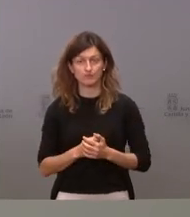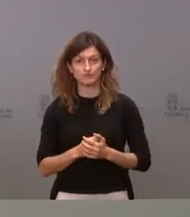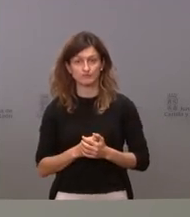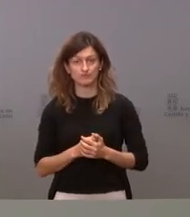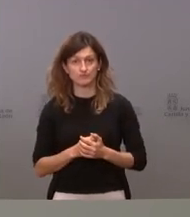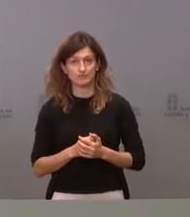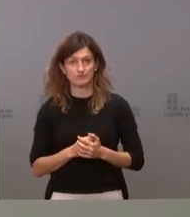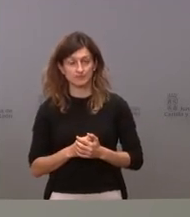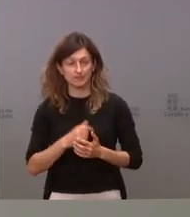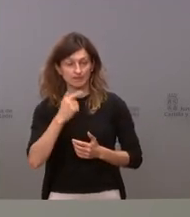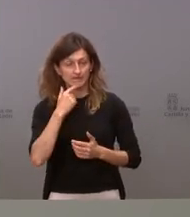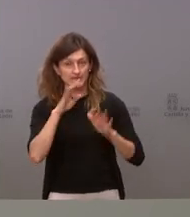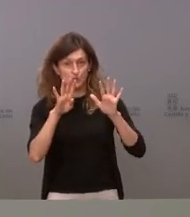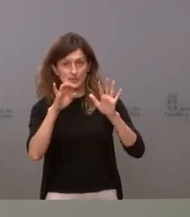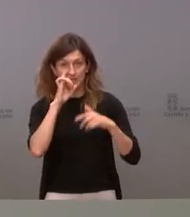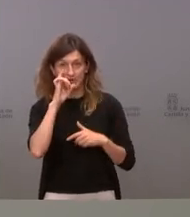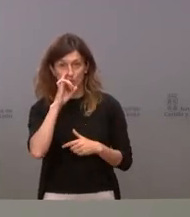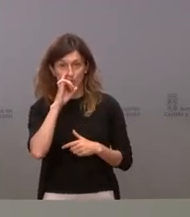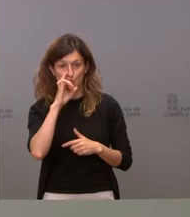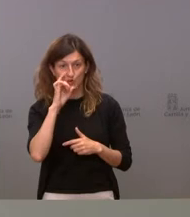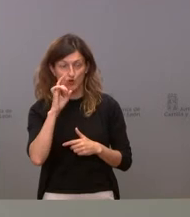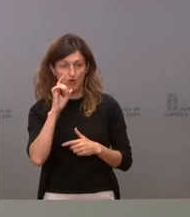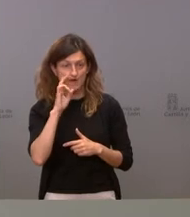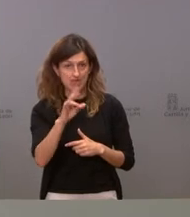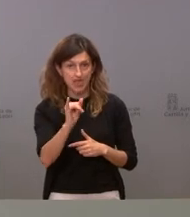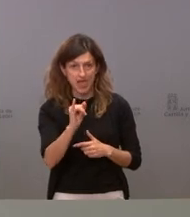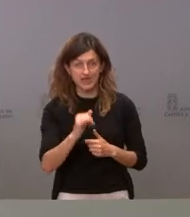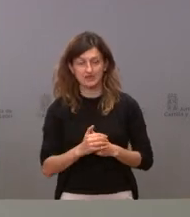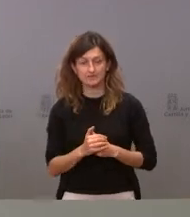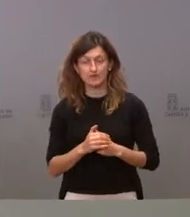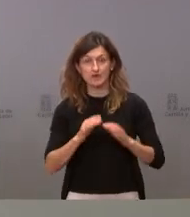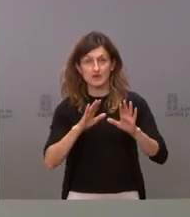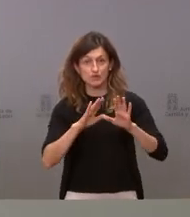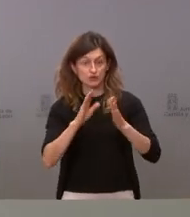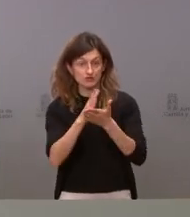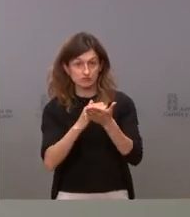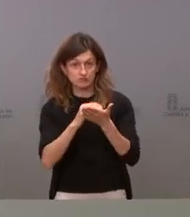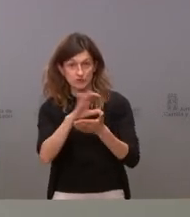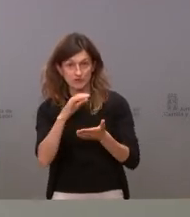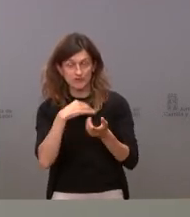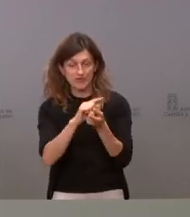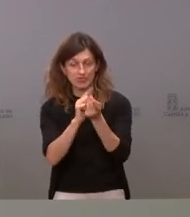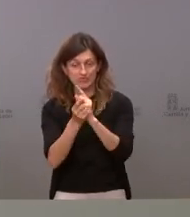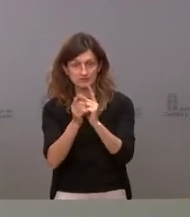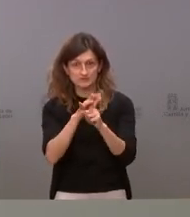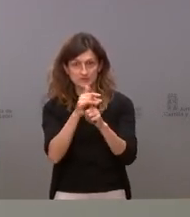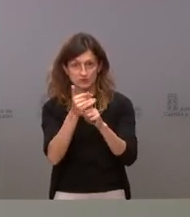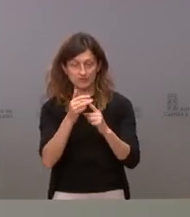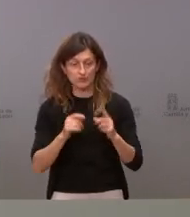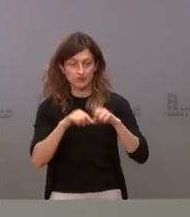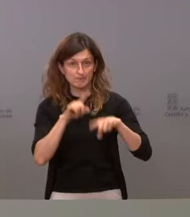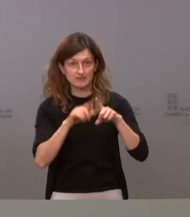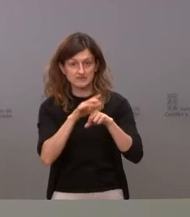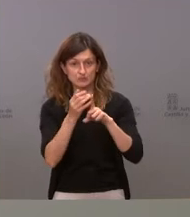como he dicho el 9 de junio pues ahí estaba el que las comunidades pudieran modular la situación según su